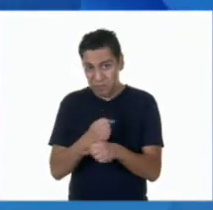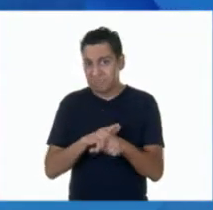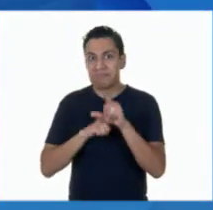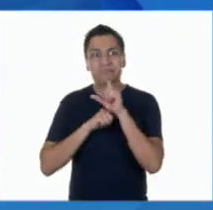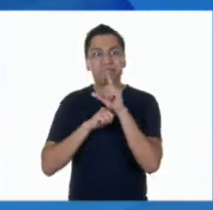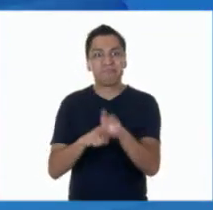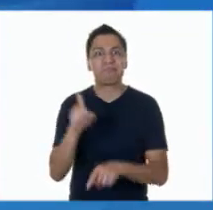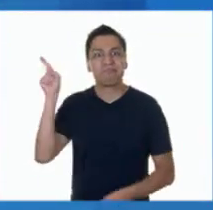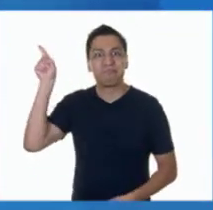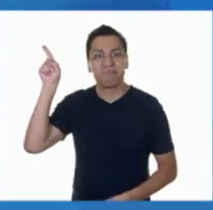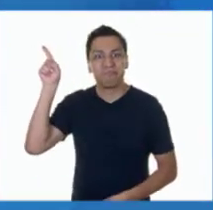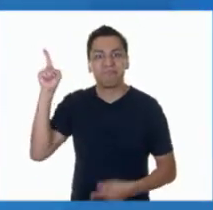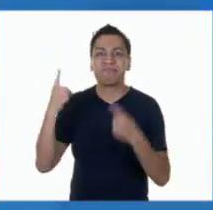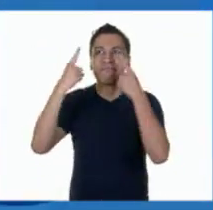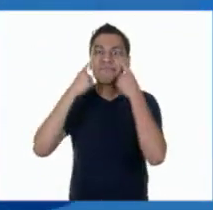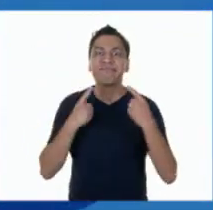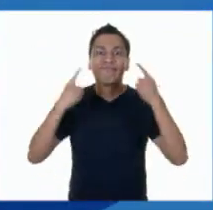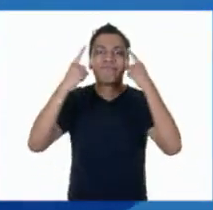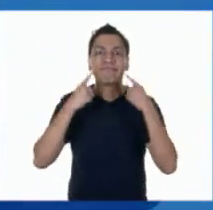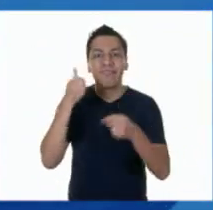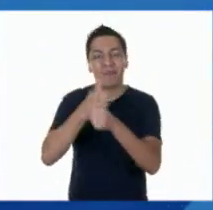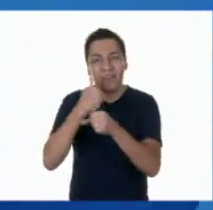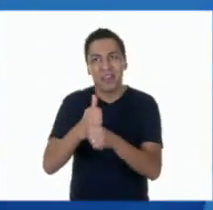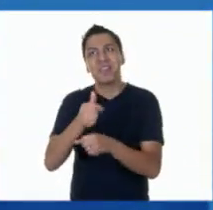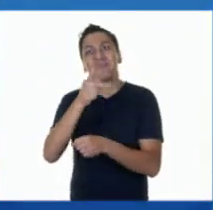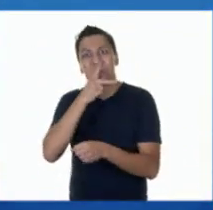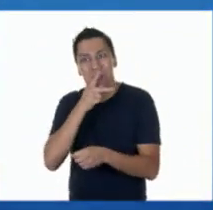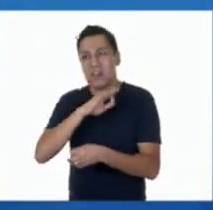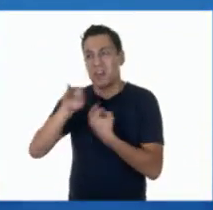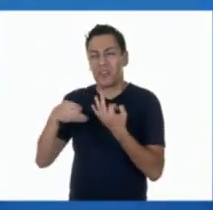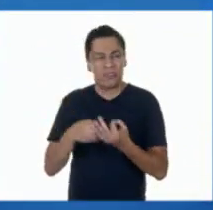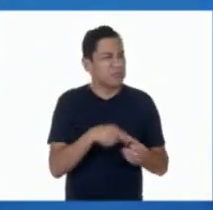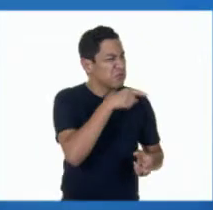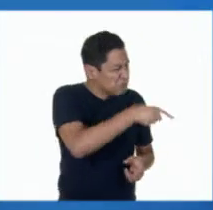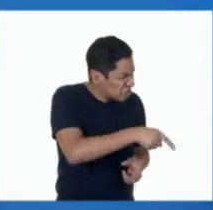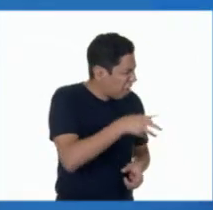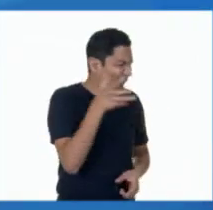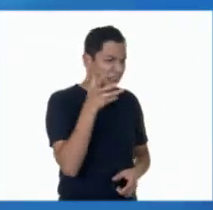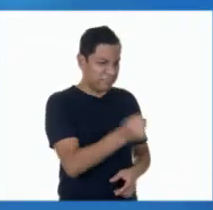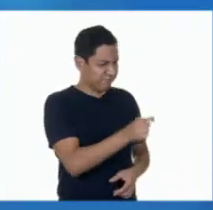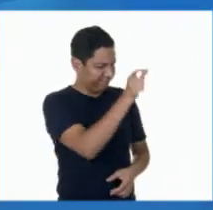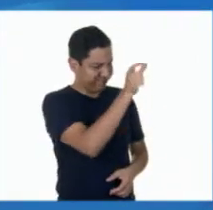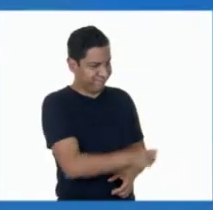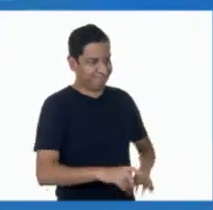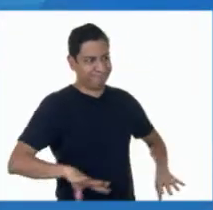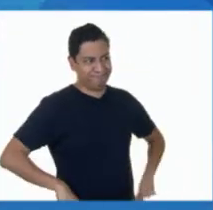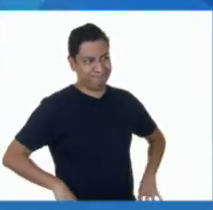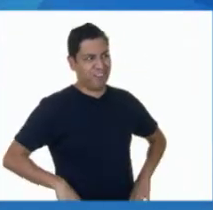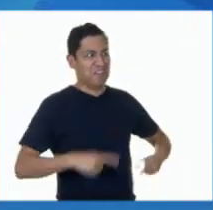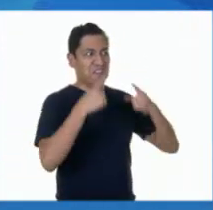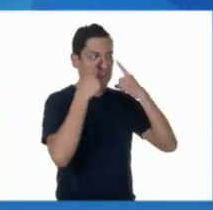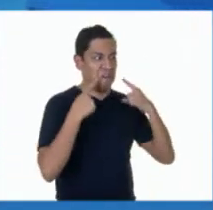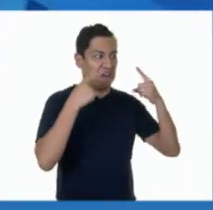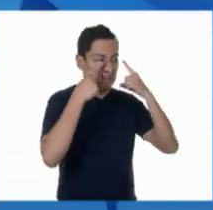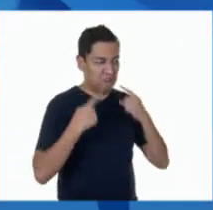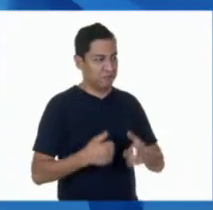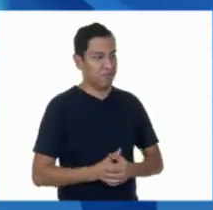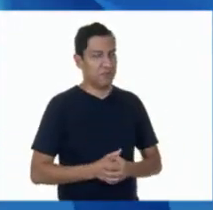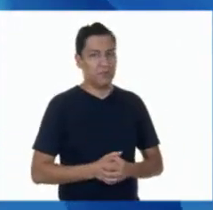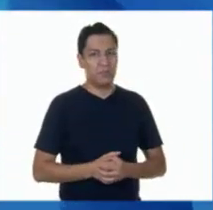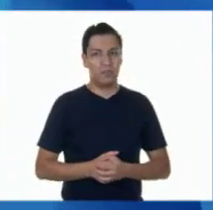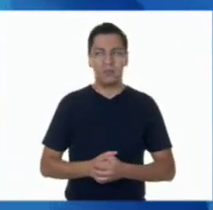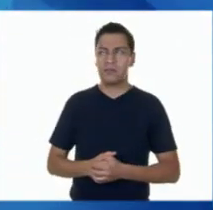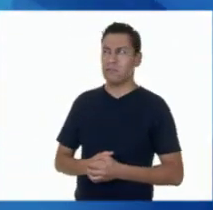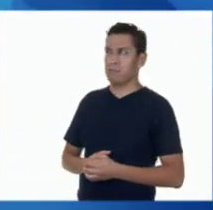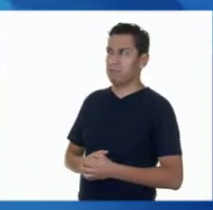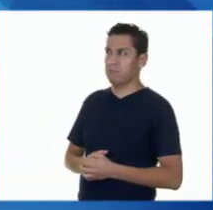llorón. Que hasta su abuelita ya le decía que era un llorón, su papá le decía que era un llorón. Ah, Simón empezó a pensar que